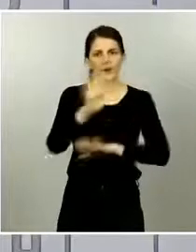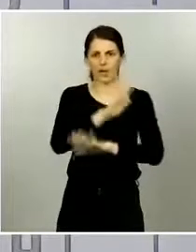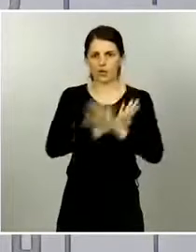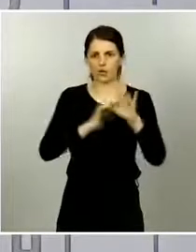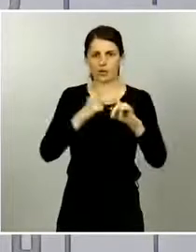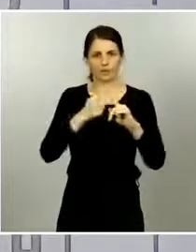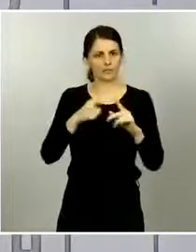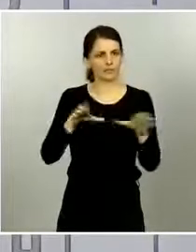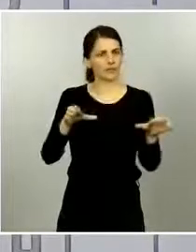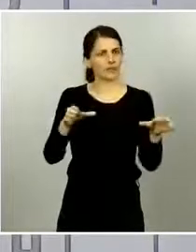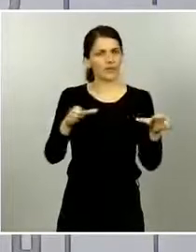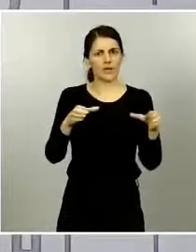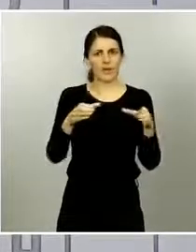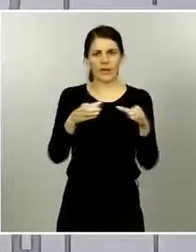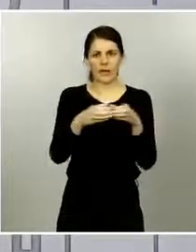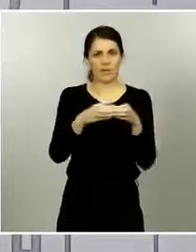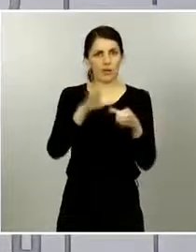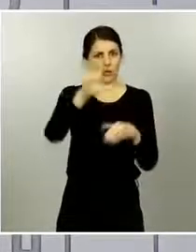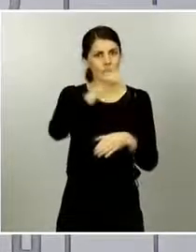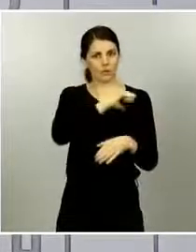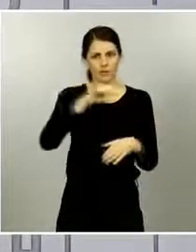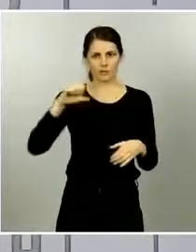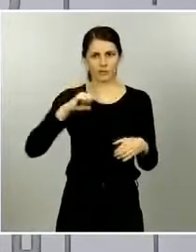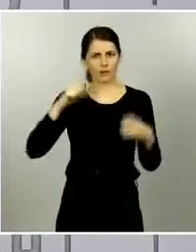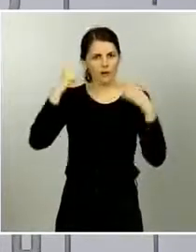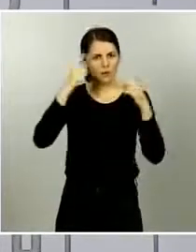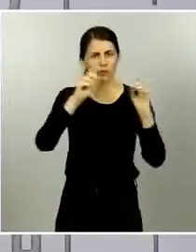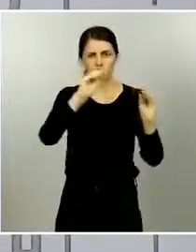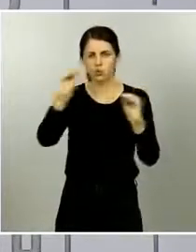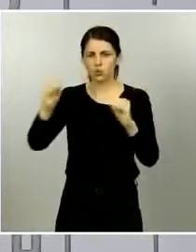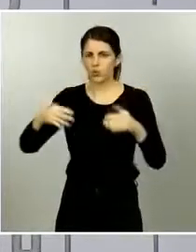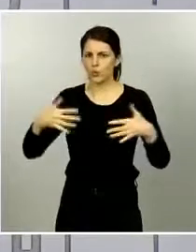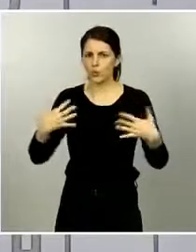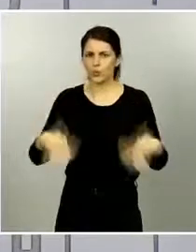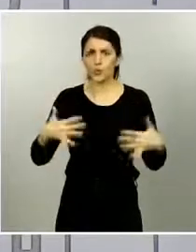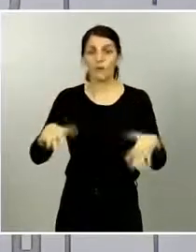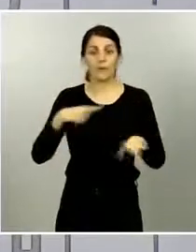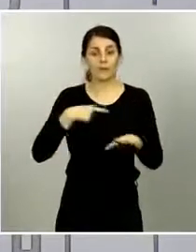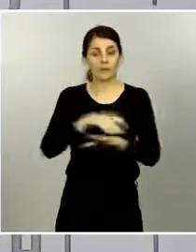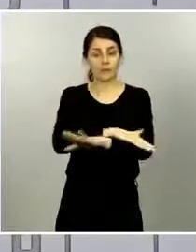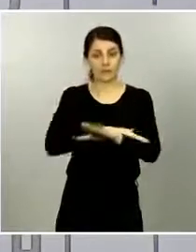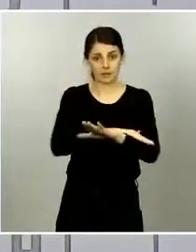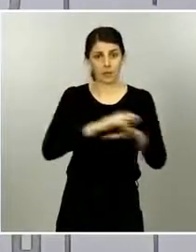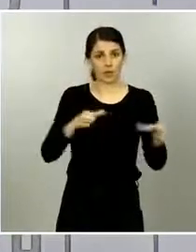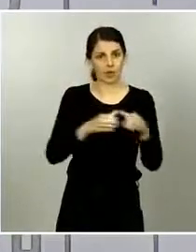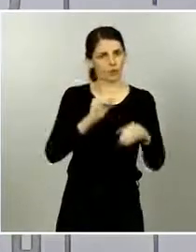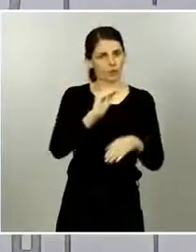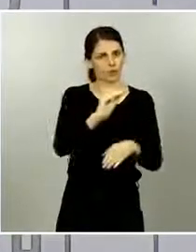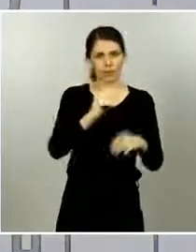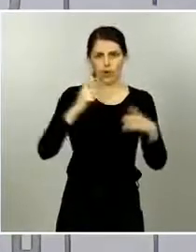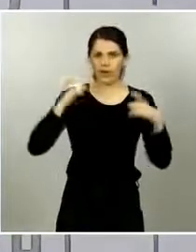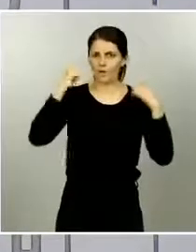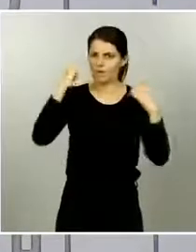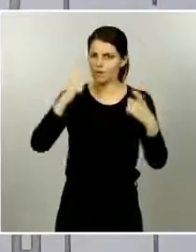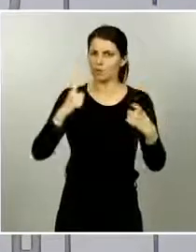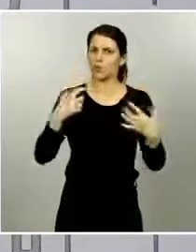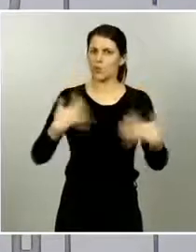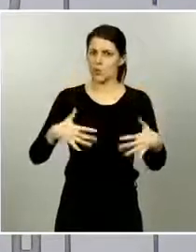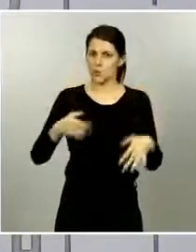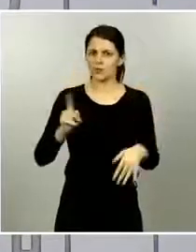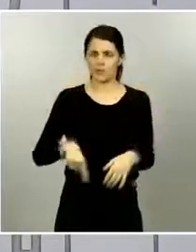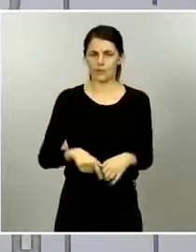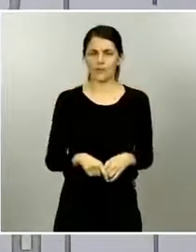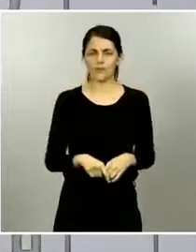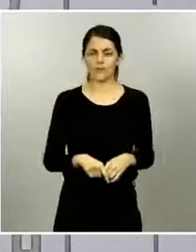es un trabajo difícil es un trabajo complicado ha sido un esfuerzo enorme de los equipos de las comunidades autónomas y de los